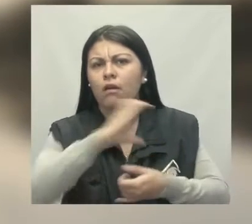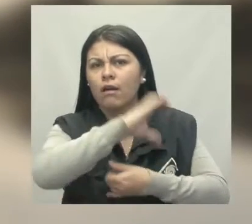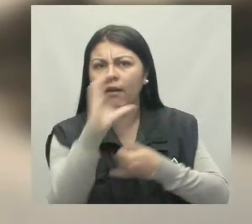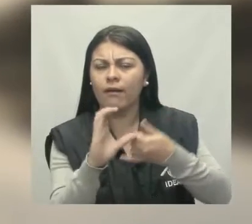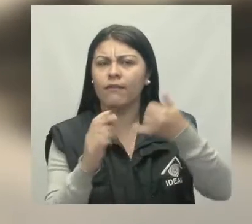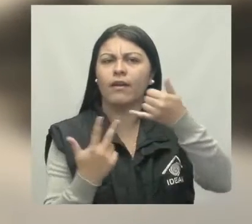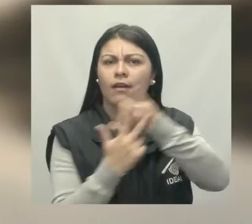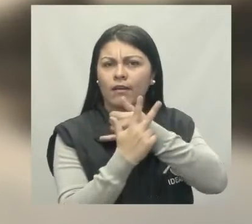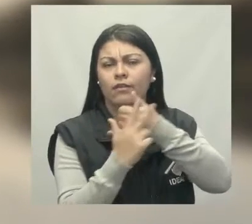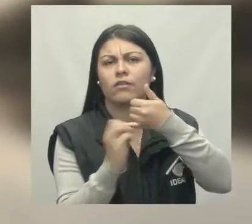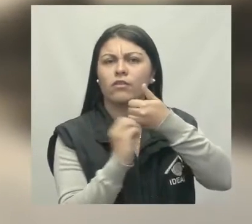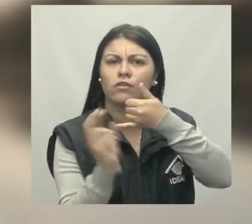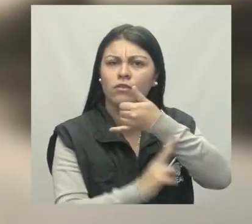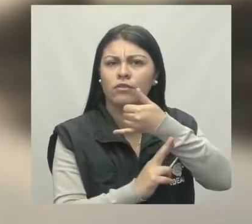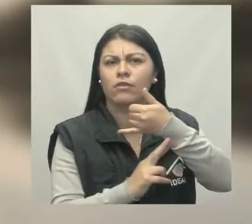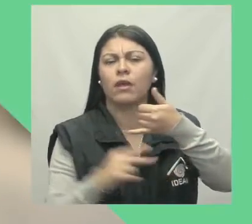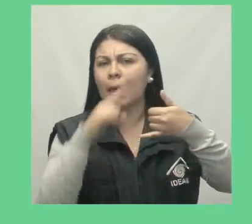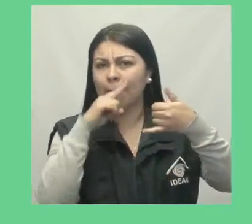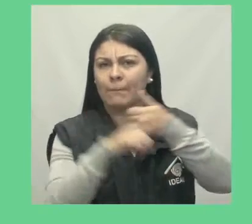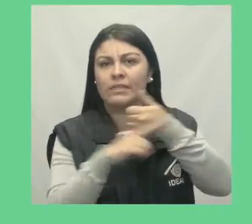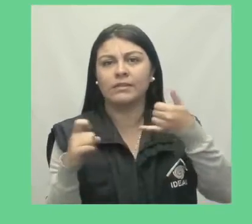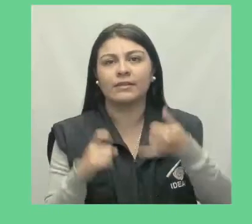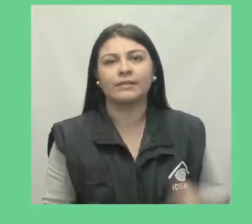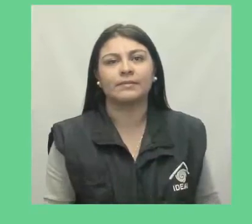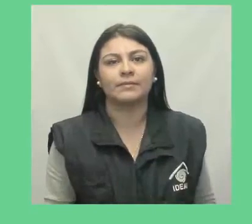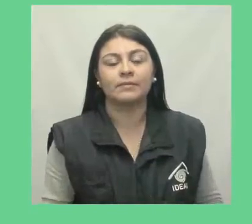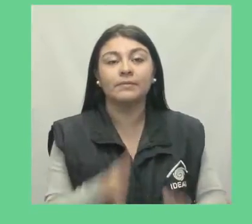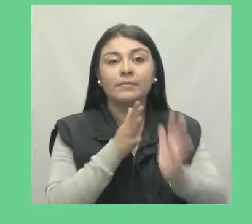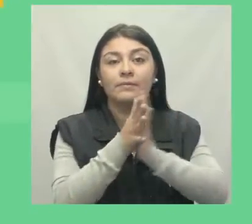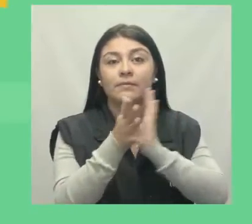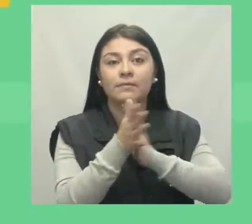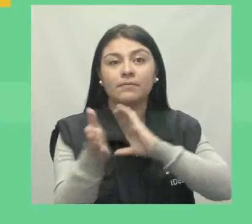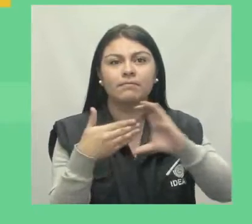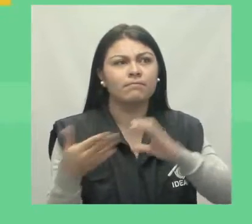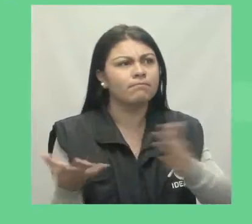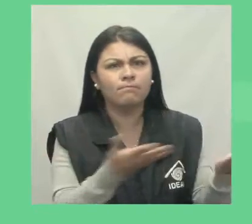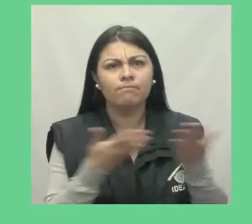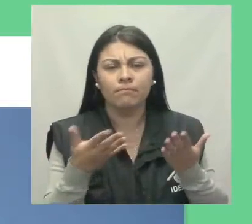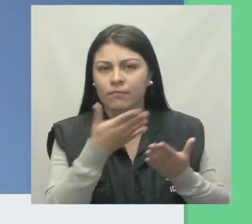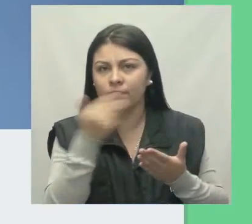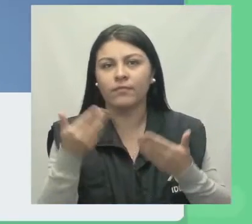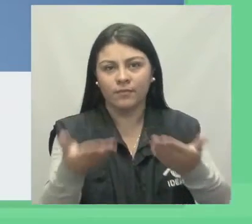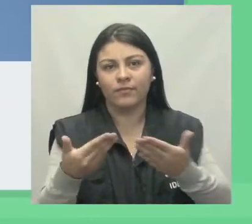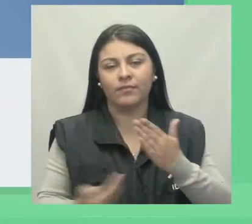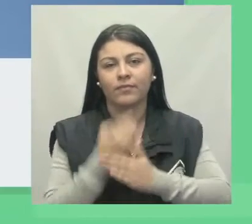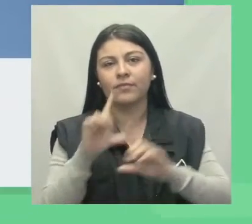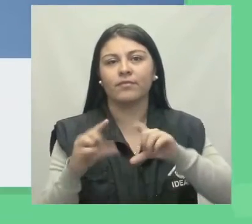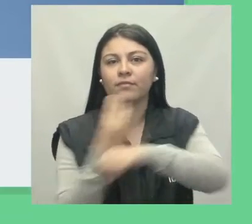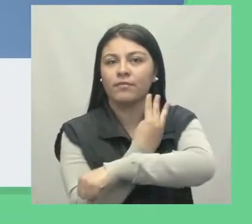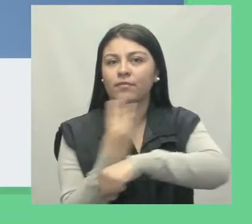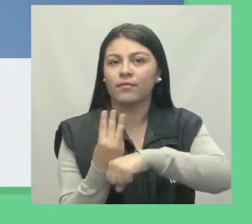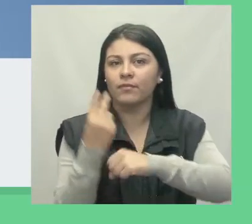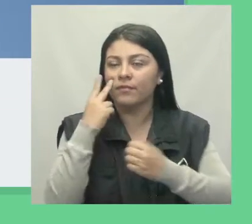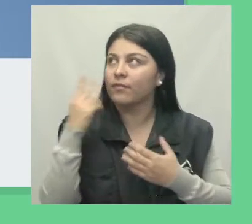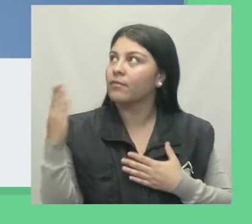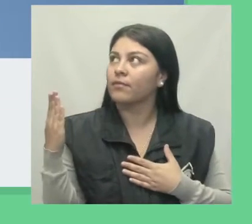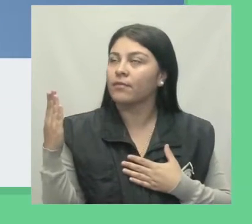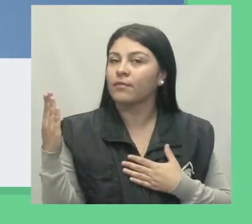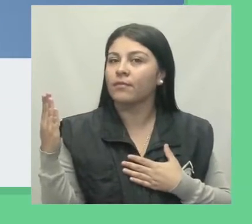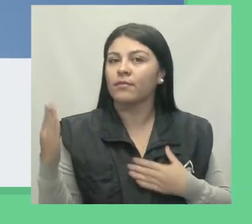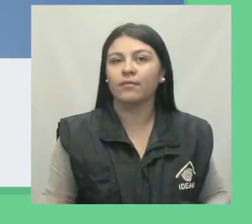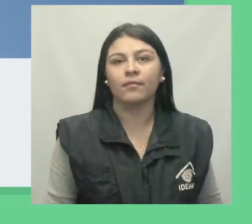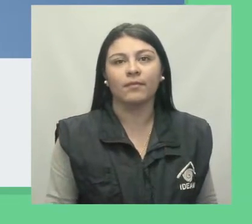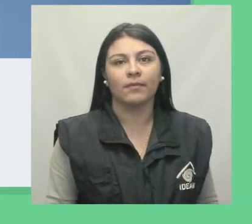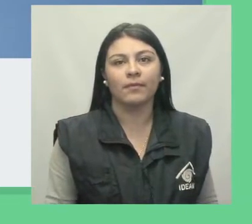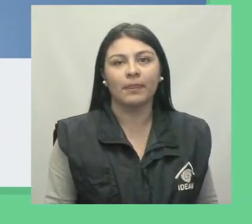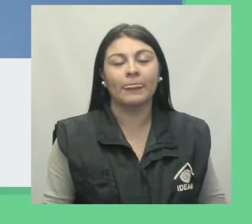zona andina, la Orinoquía y la Amazonía. Para mayor información sobre el pronóstico del tiempo visítenos en www.ideam.gov